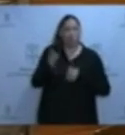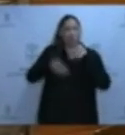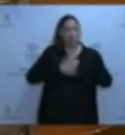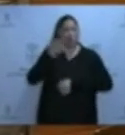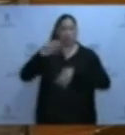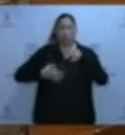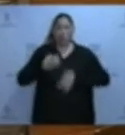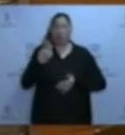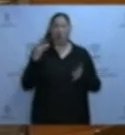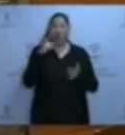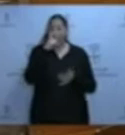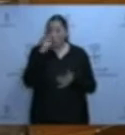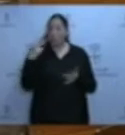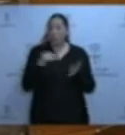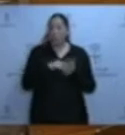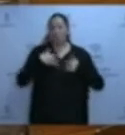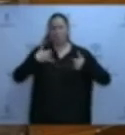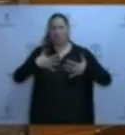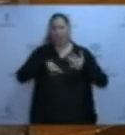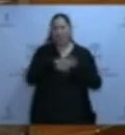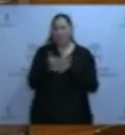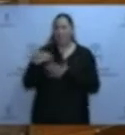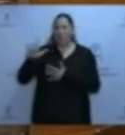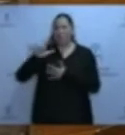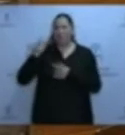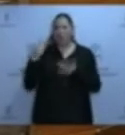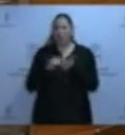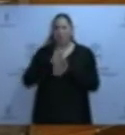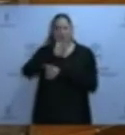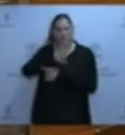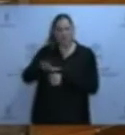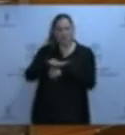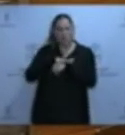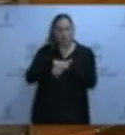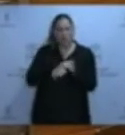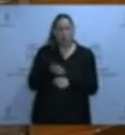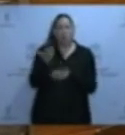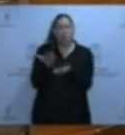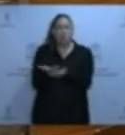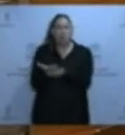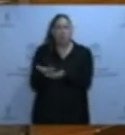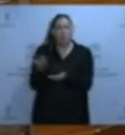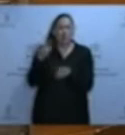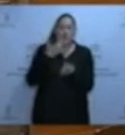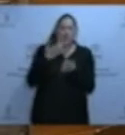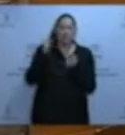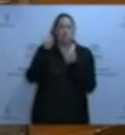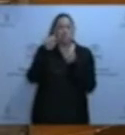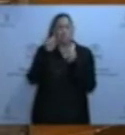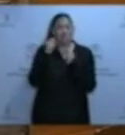comienza en el año 2010, no es hasta julio de 2015, cuando el Gobierno del Principado requiere a los centros educativos comprobar si los materiales